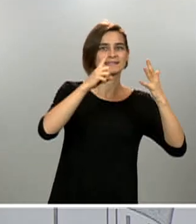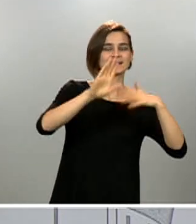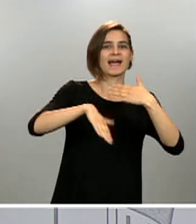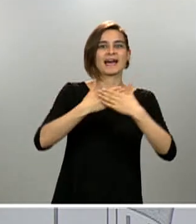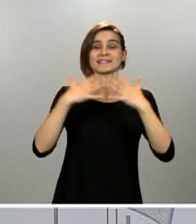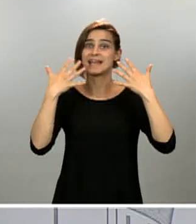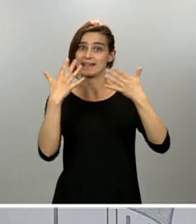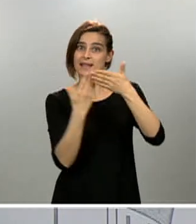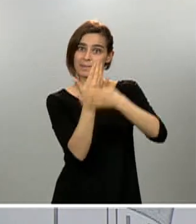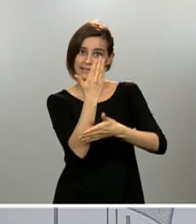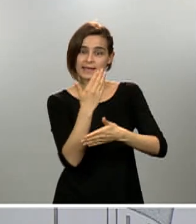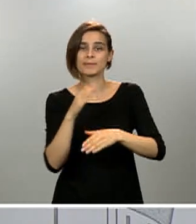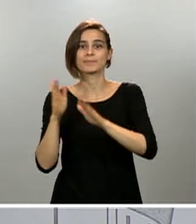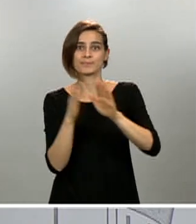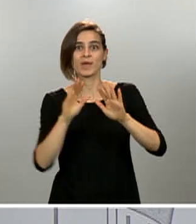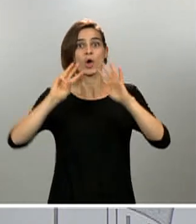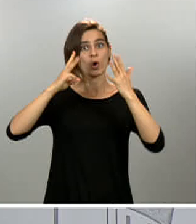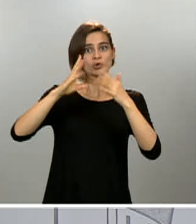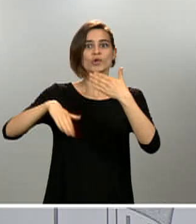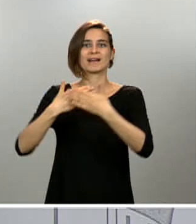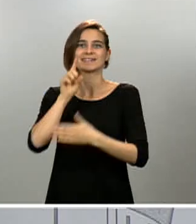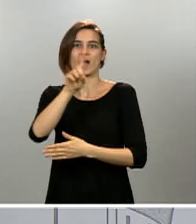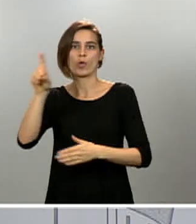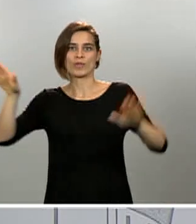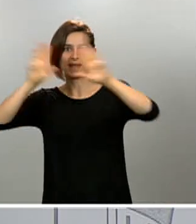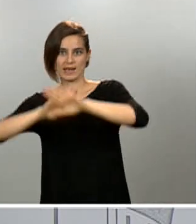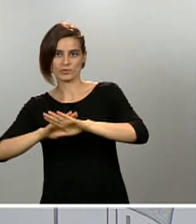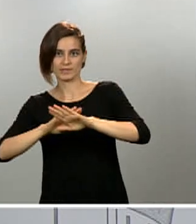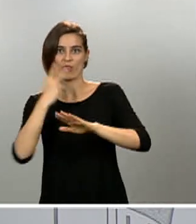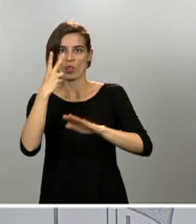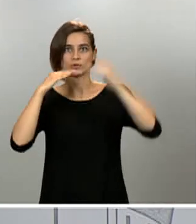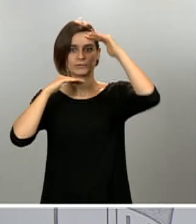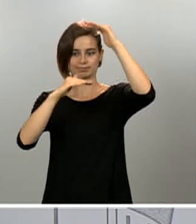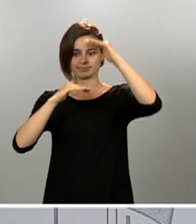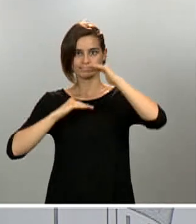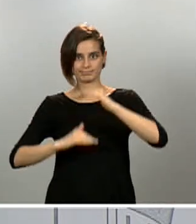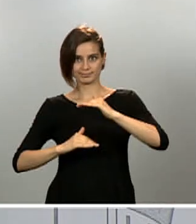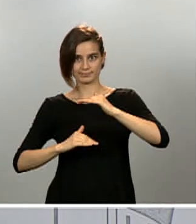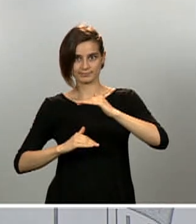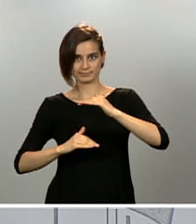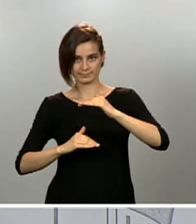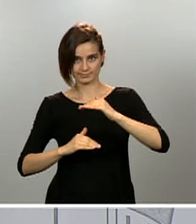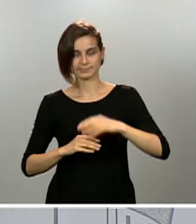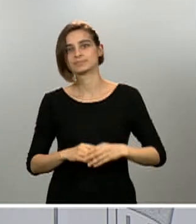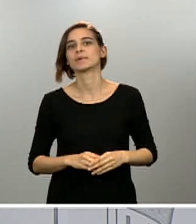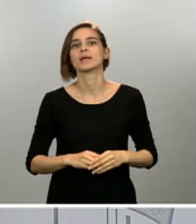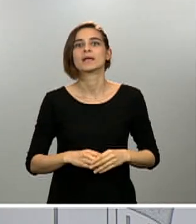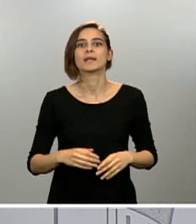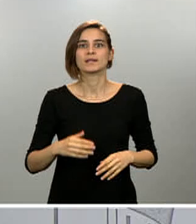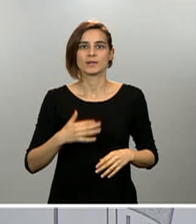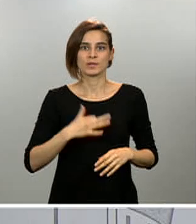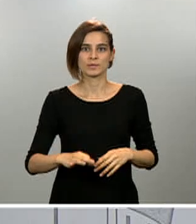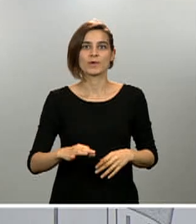y las veintitrés horas de la noche. Insisto, franjas horarias para hacer actividad física de carácter individual, sin contacto con terceras personas